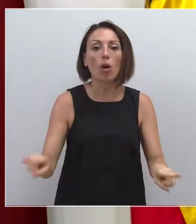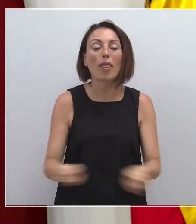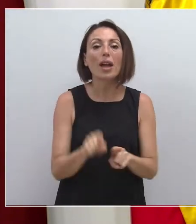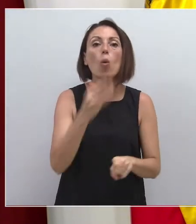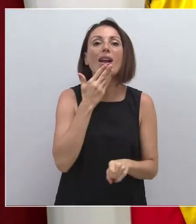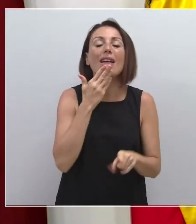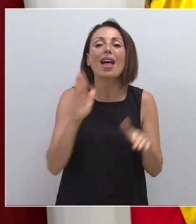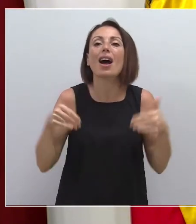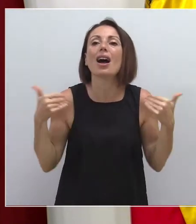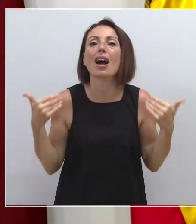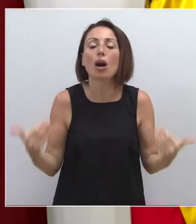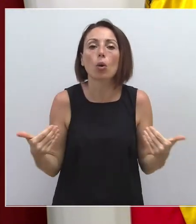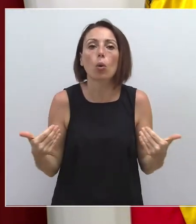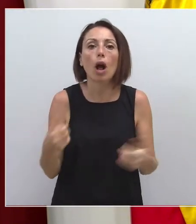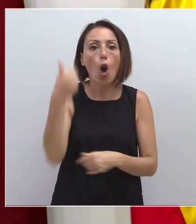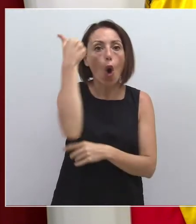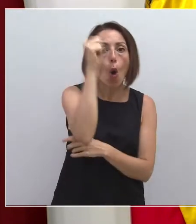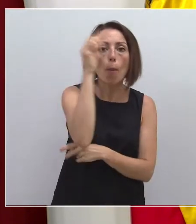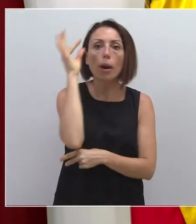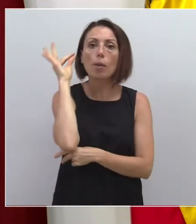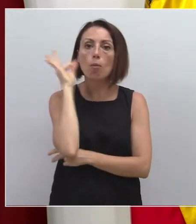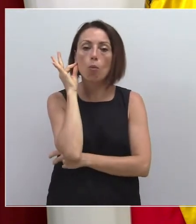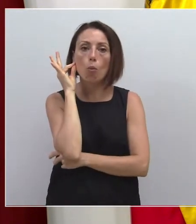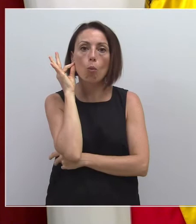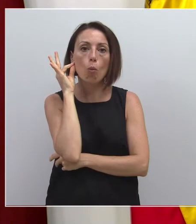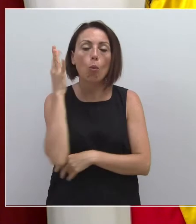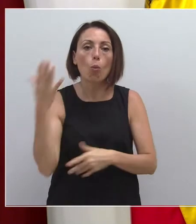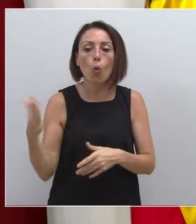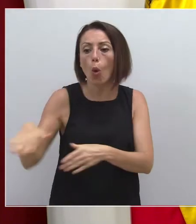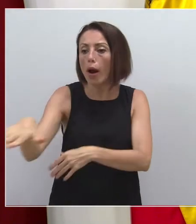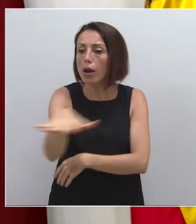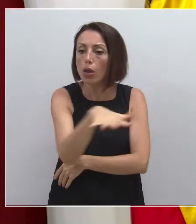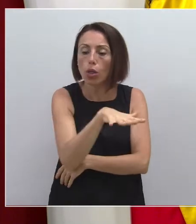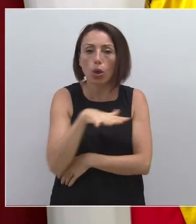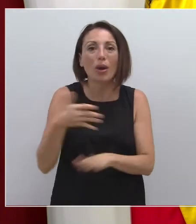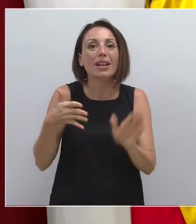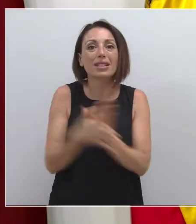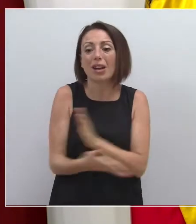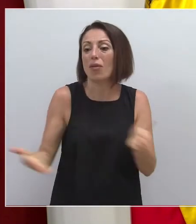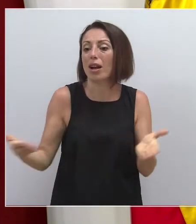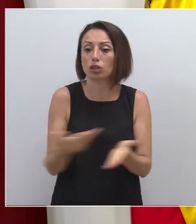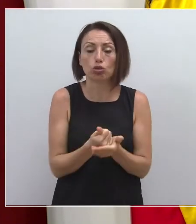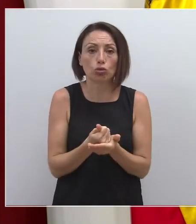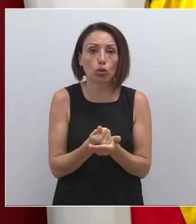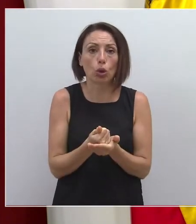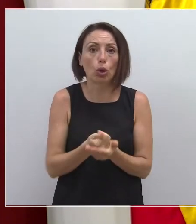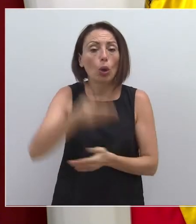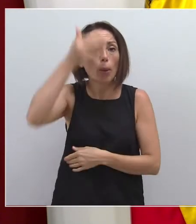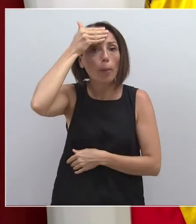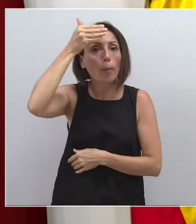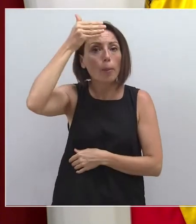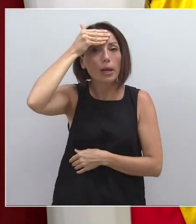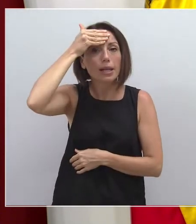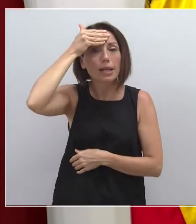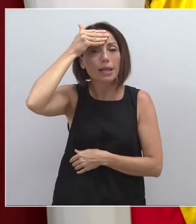para hombres o mujeres, para ningún territorio. Por lo tanto, el principal elemento